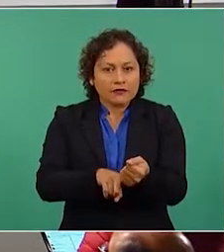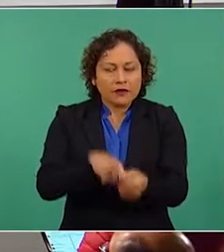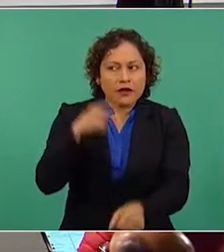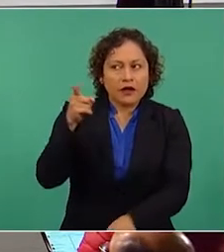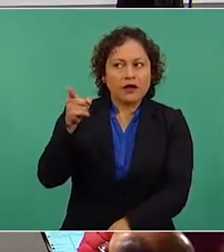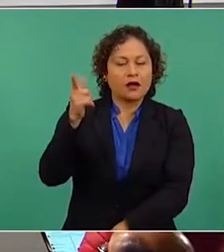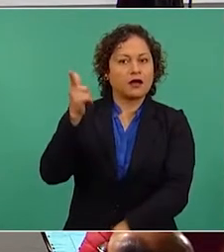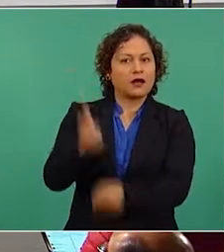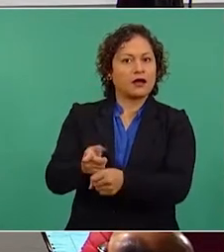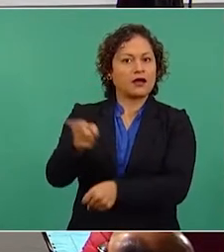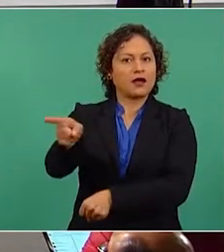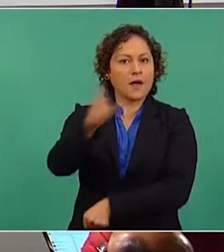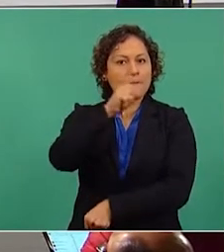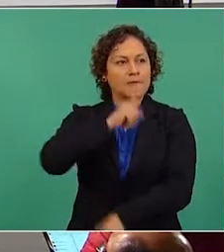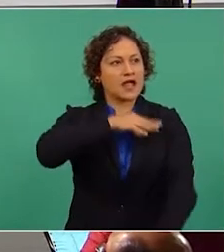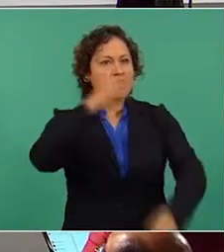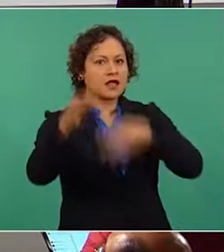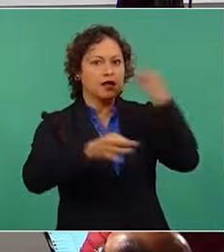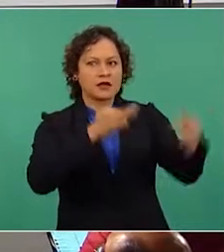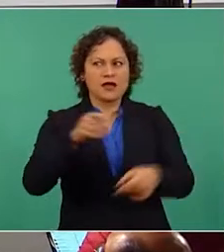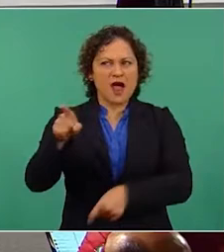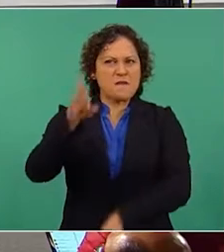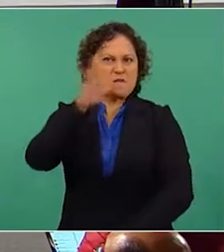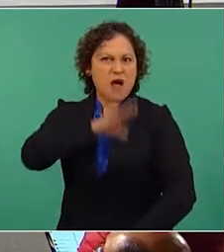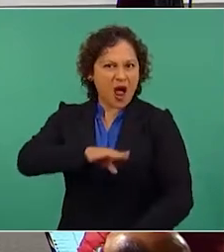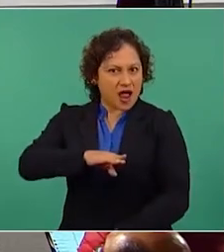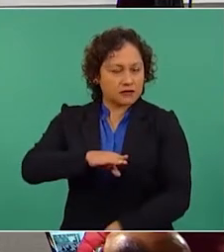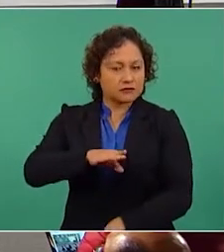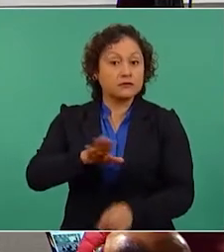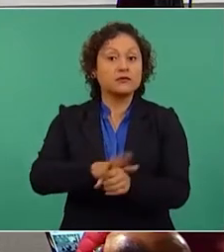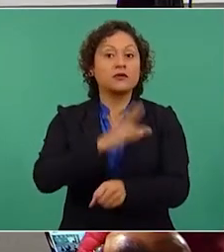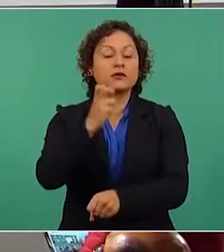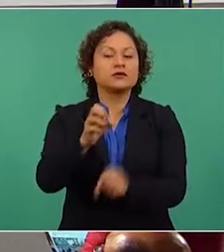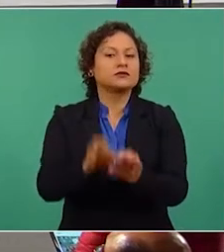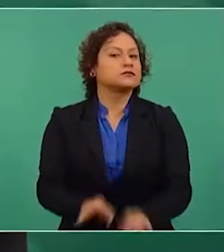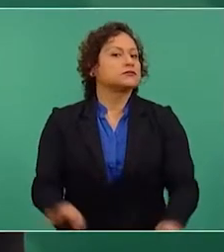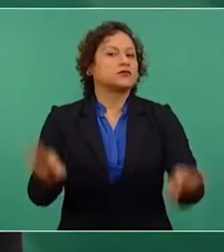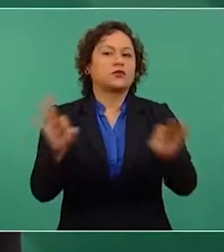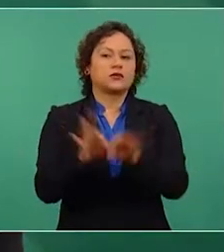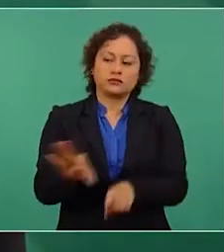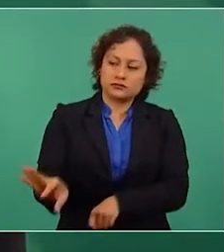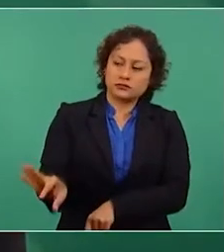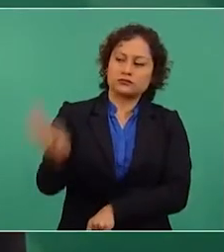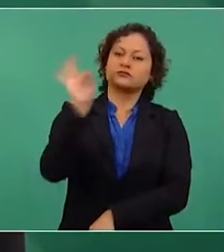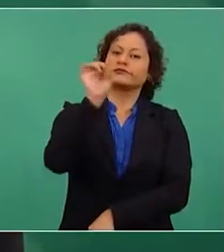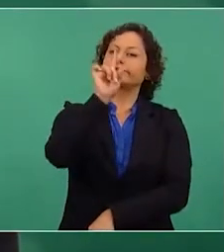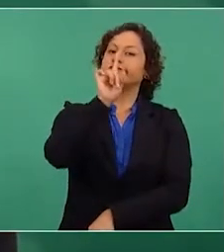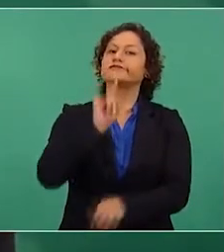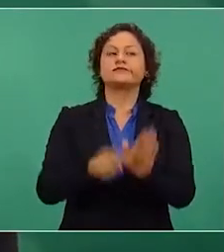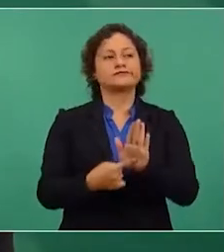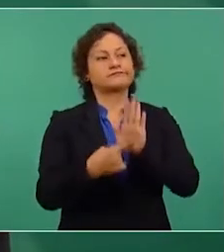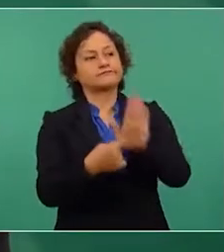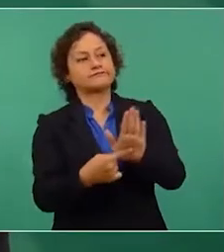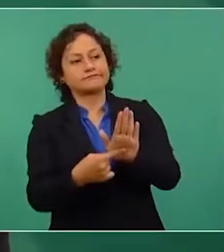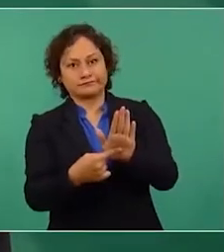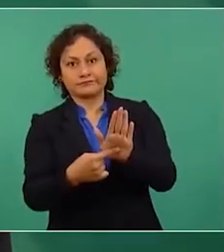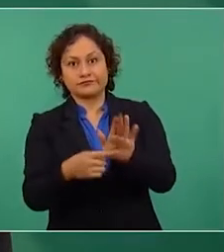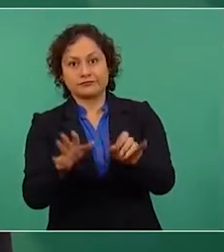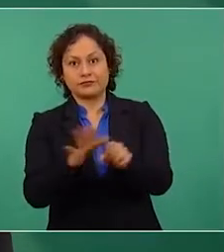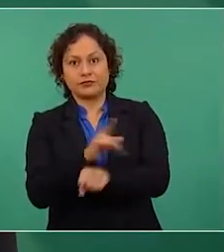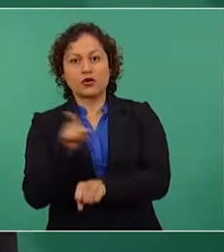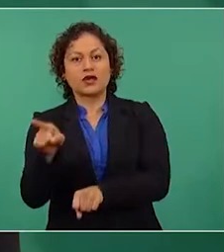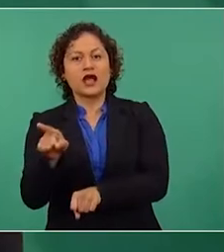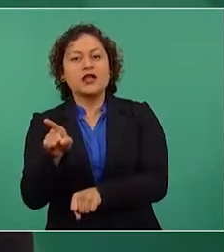Por eso es muy importante revelar el engaño, porque engañar significa dar a la mentira apariencia de verdad,